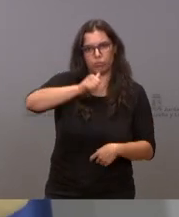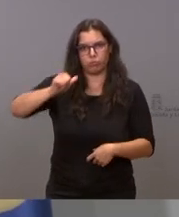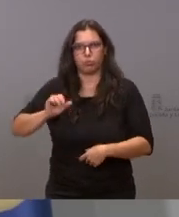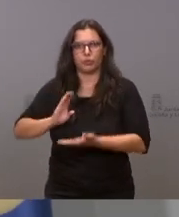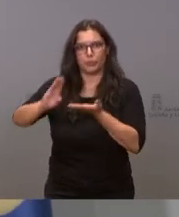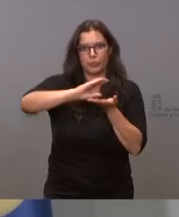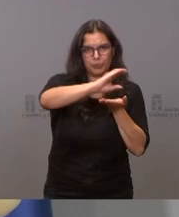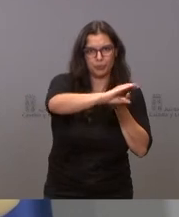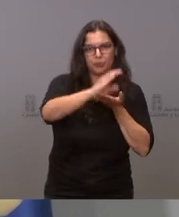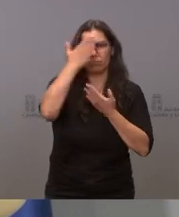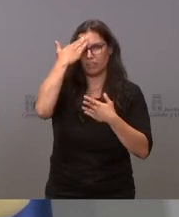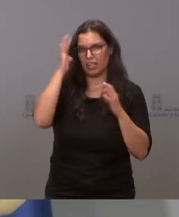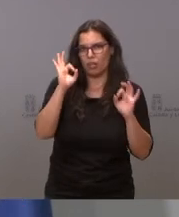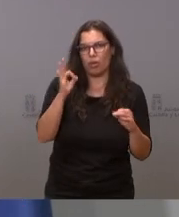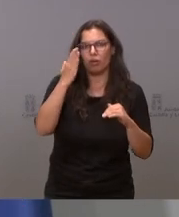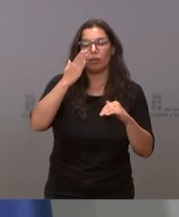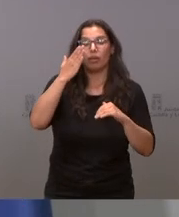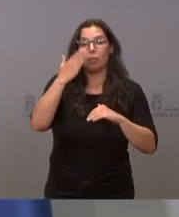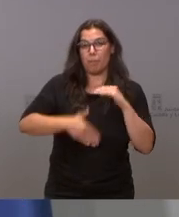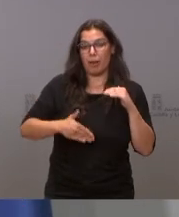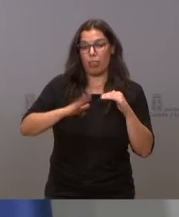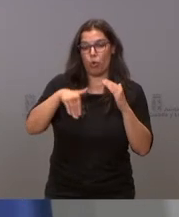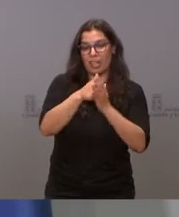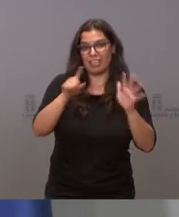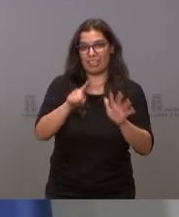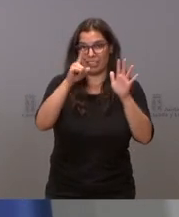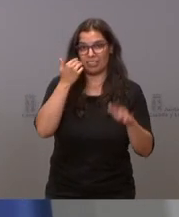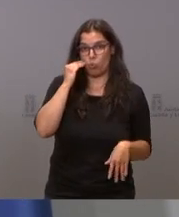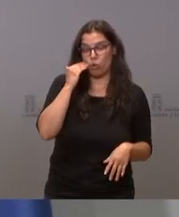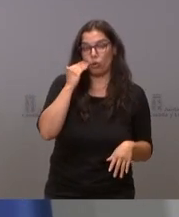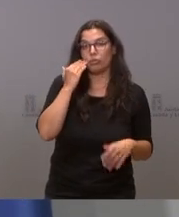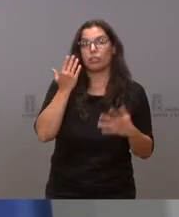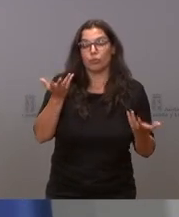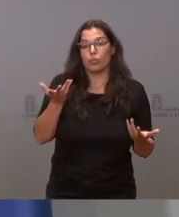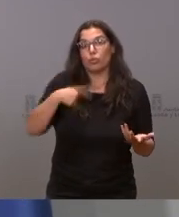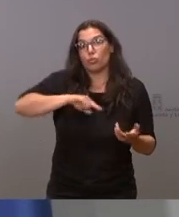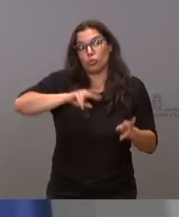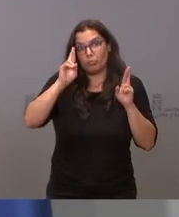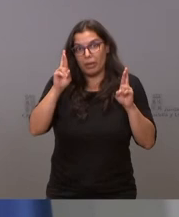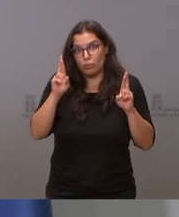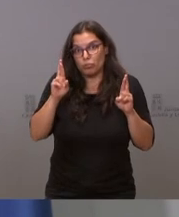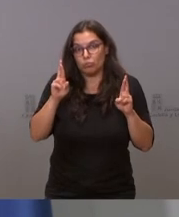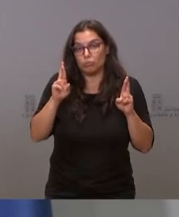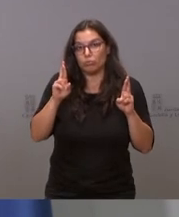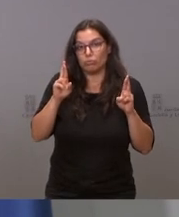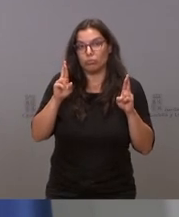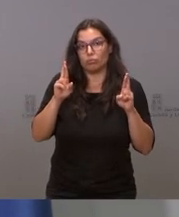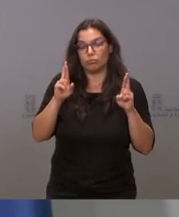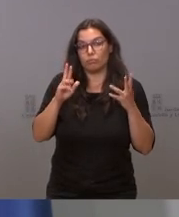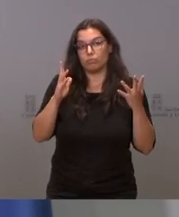juiciosamente el plazo es hasta el 6 de julio y nosotros esperamos que